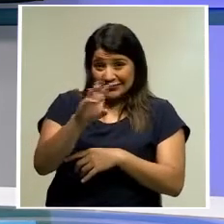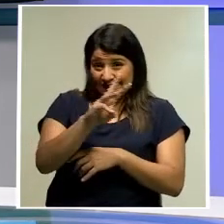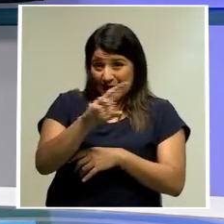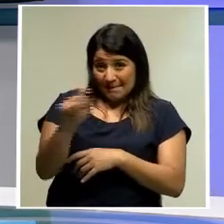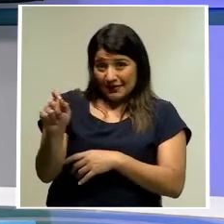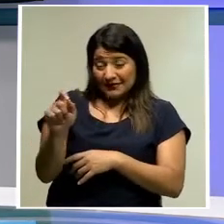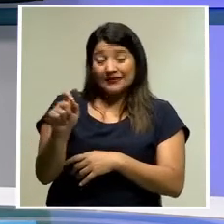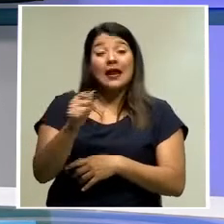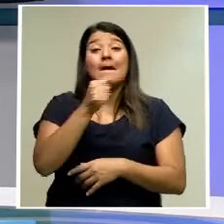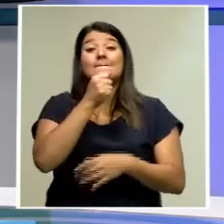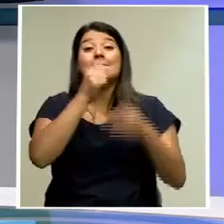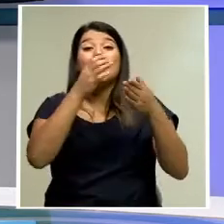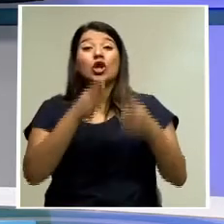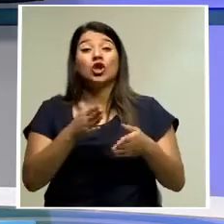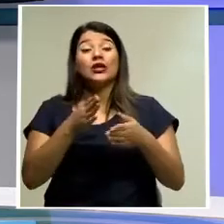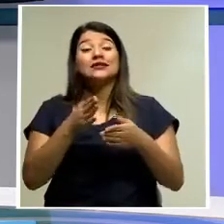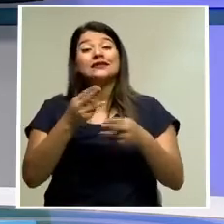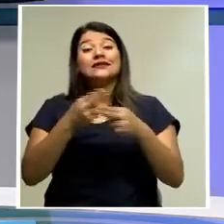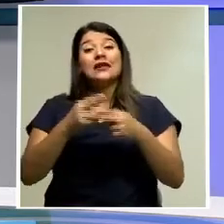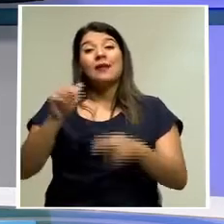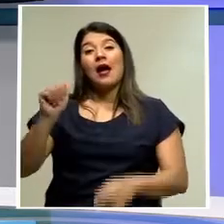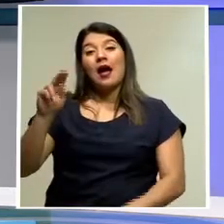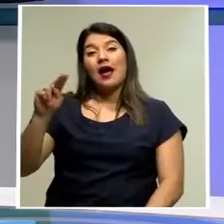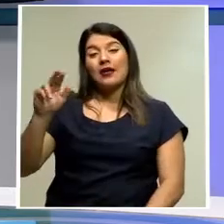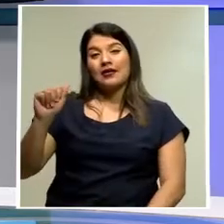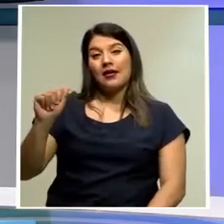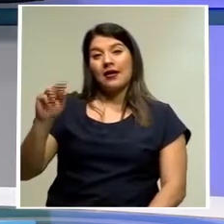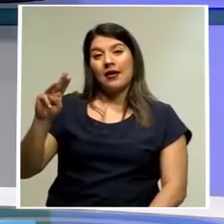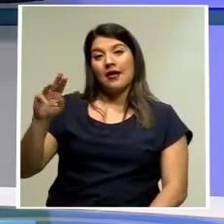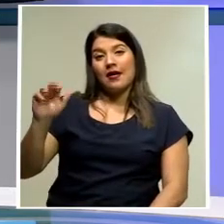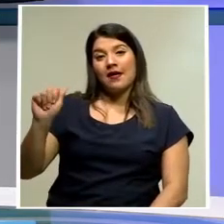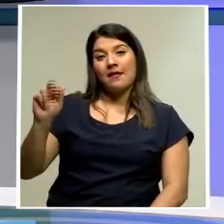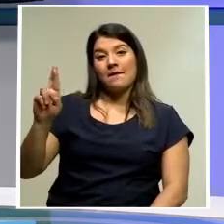junto al economista Roxana Morales. Adelante Ana Marta.